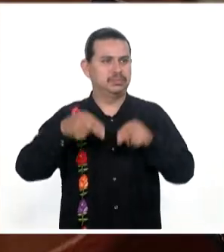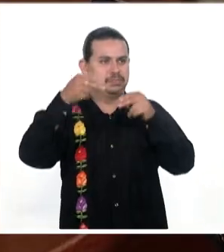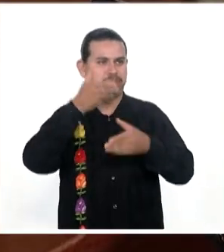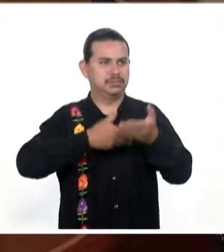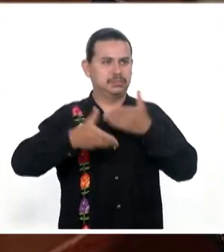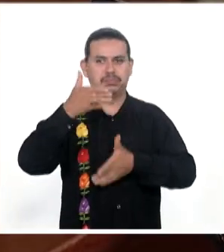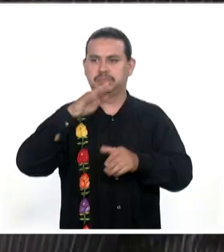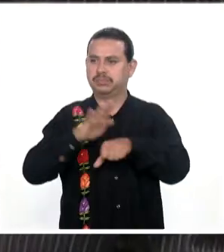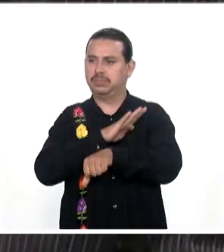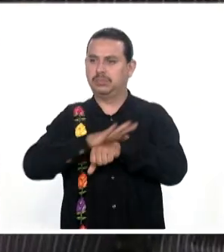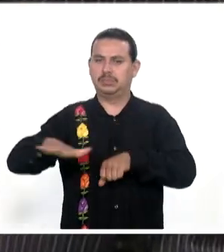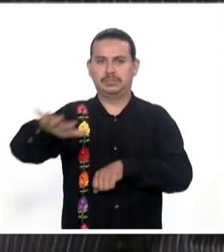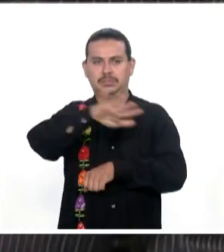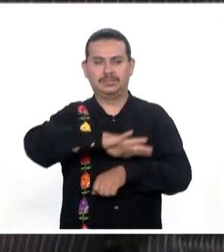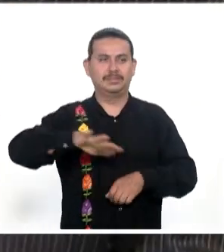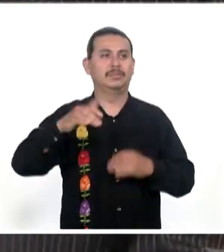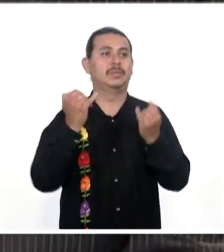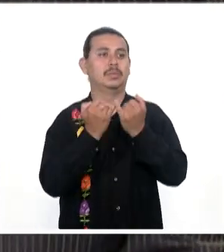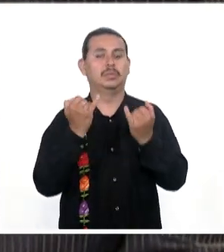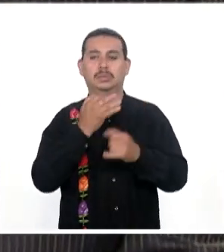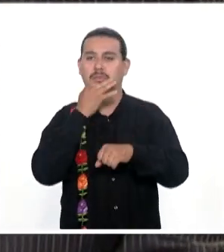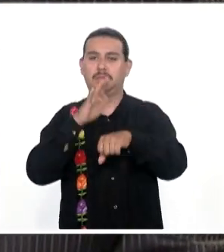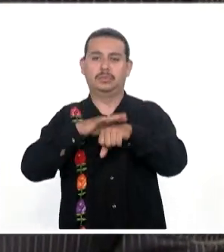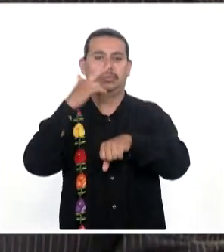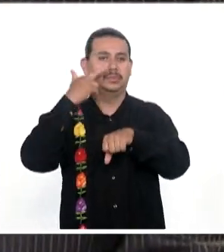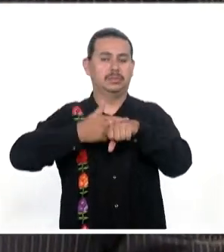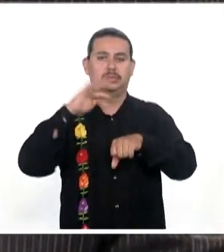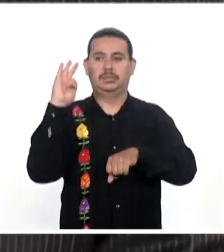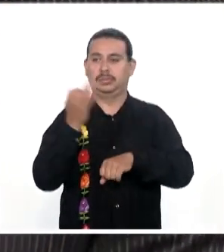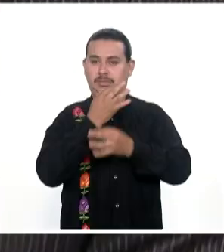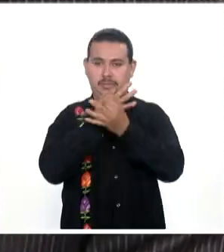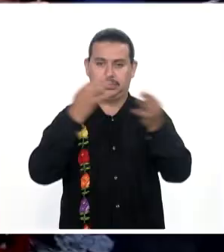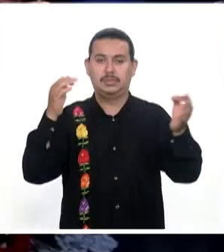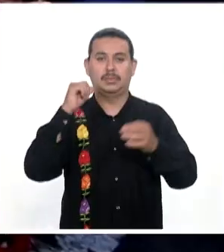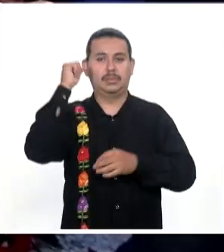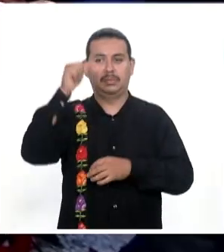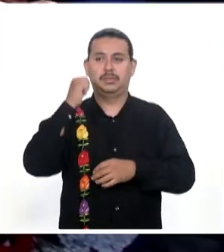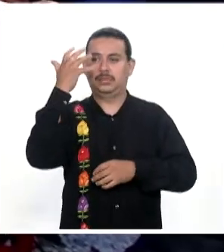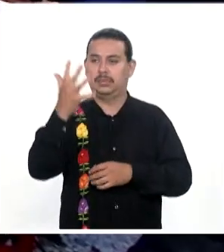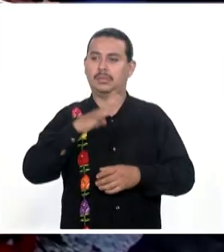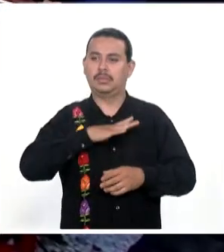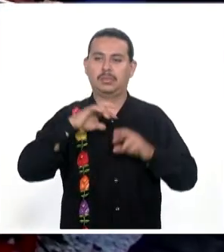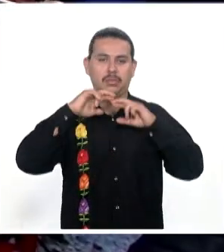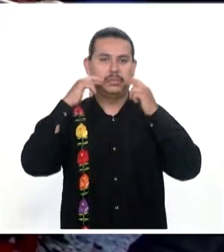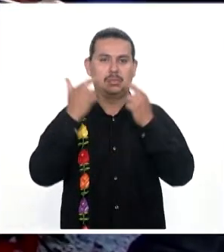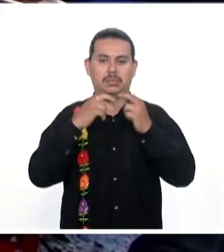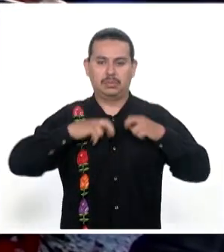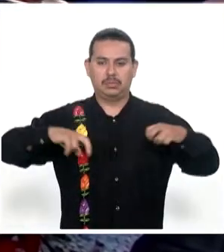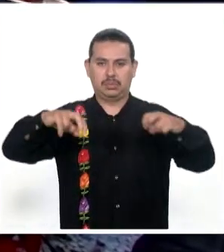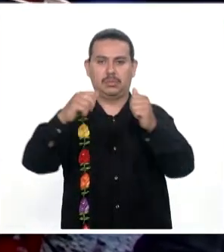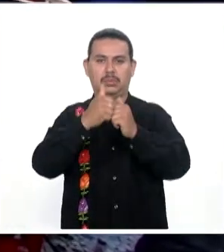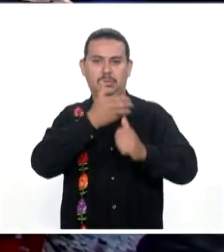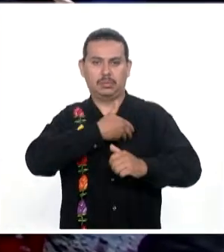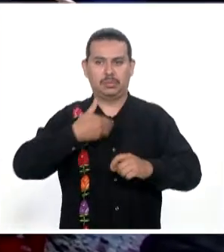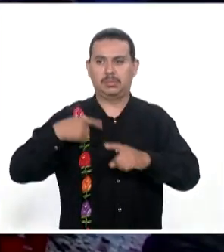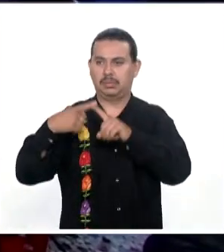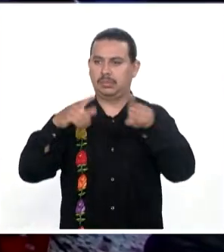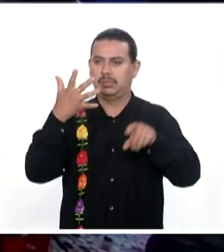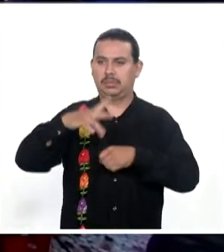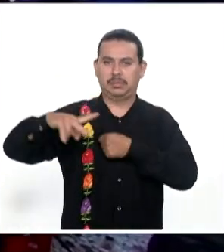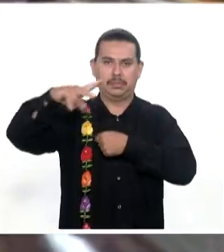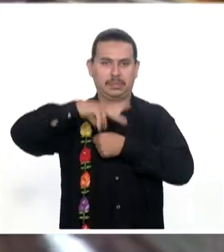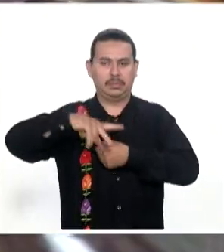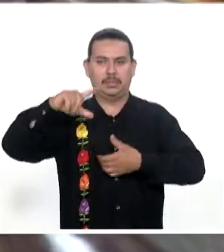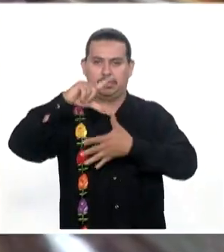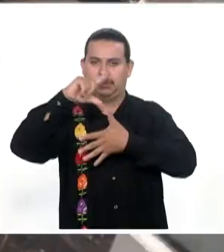Se benefician Finalmente El Ejecutivo Federal Anunció Que el 5 de abril Sostendrá una reunión Con presidentes De 10 países De América